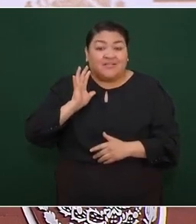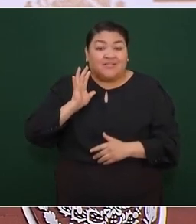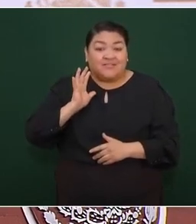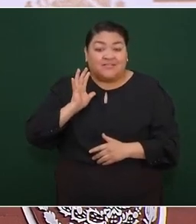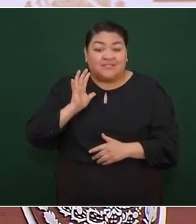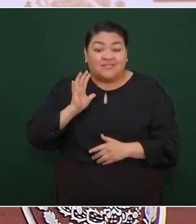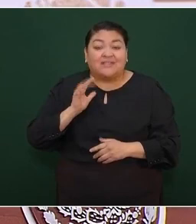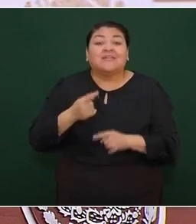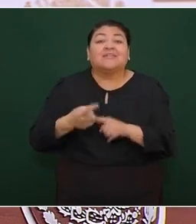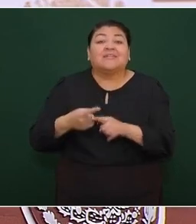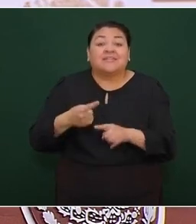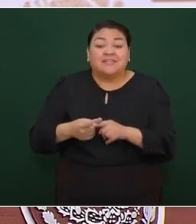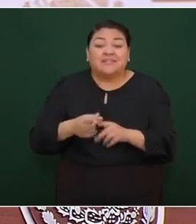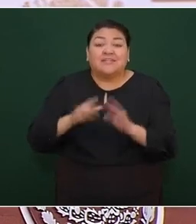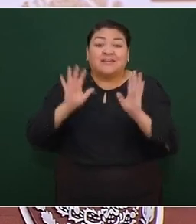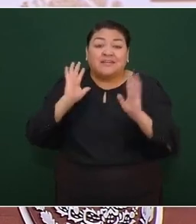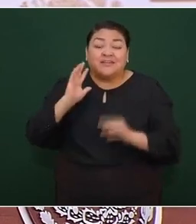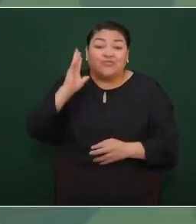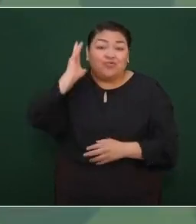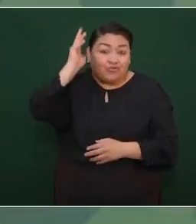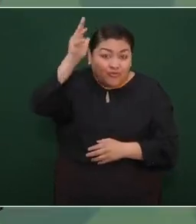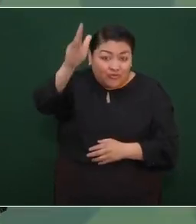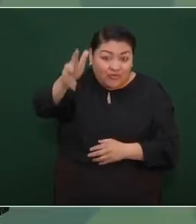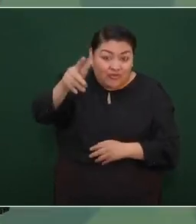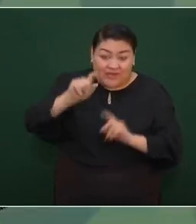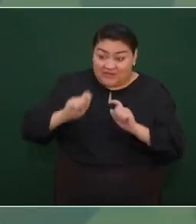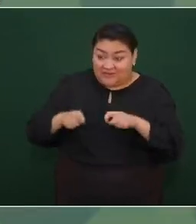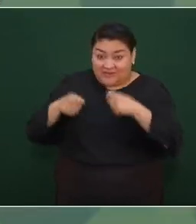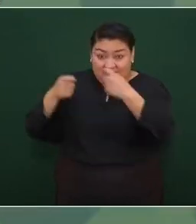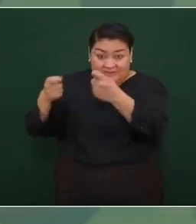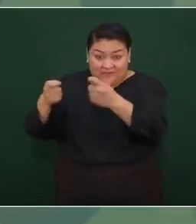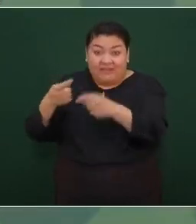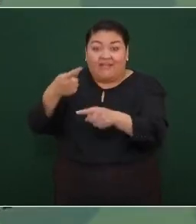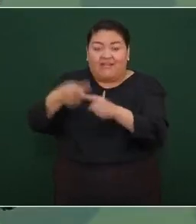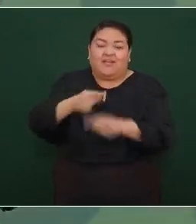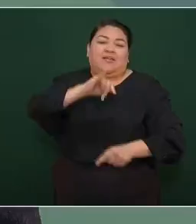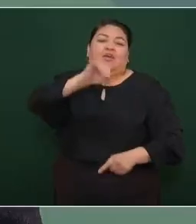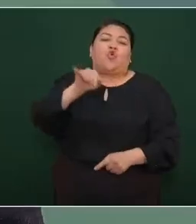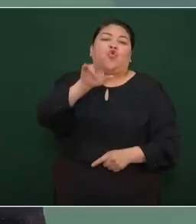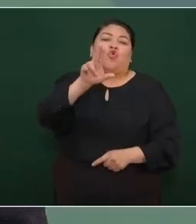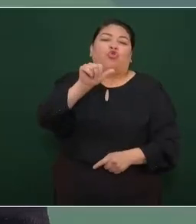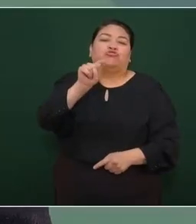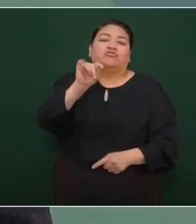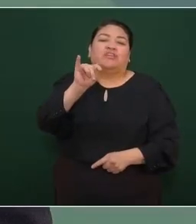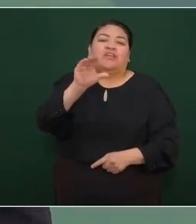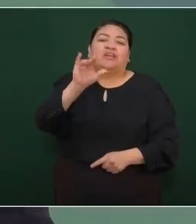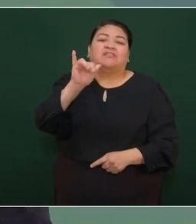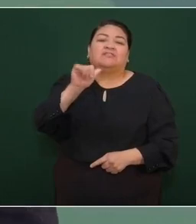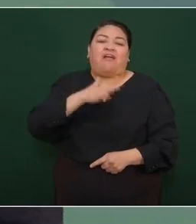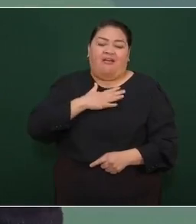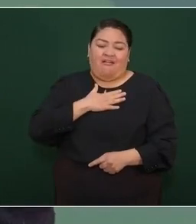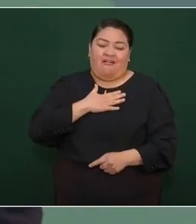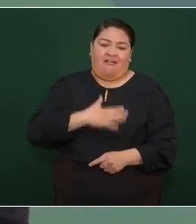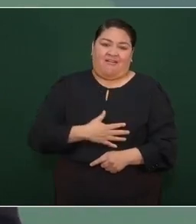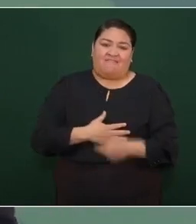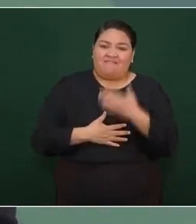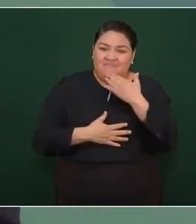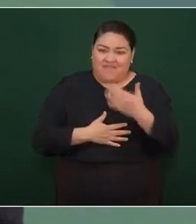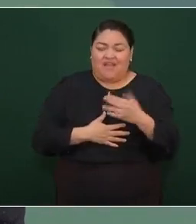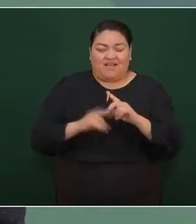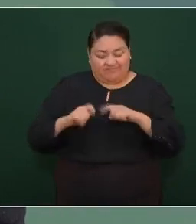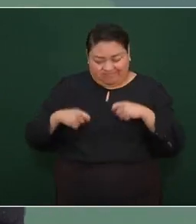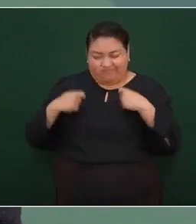viene acompañado de la justicia y esto aplica